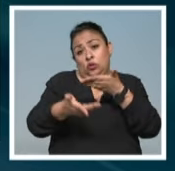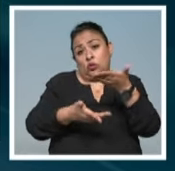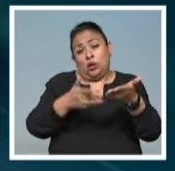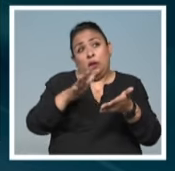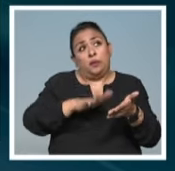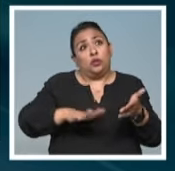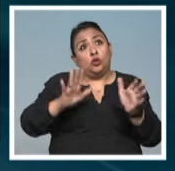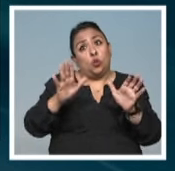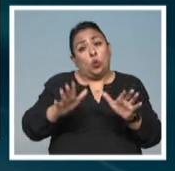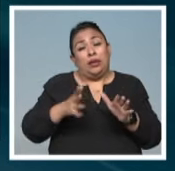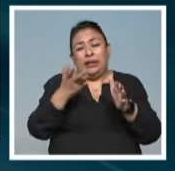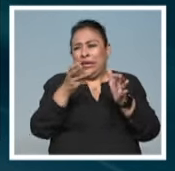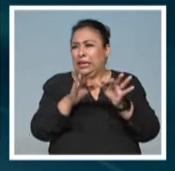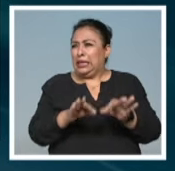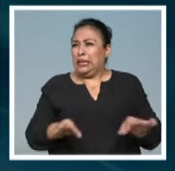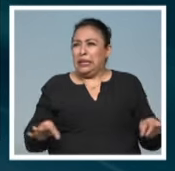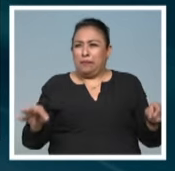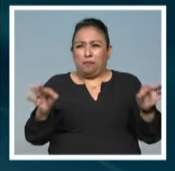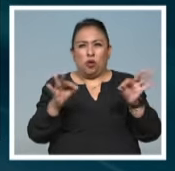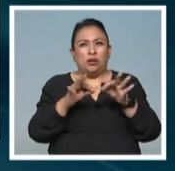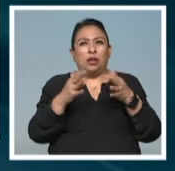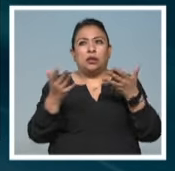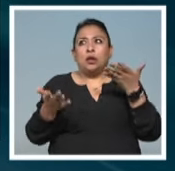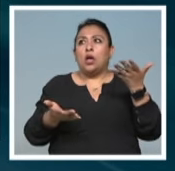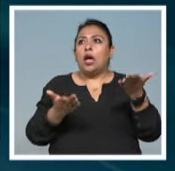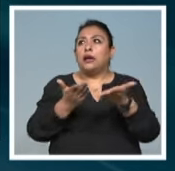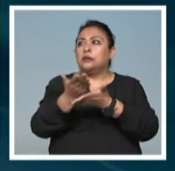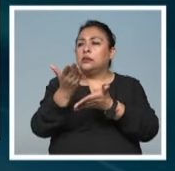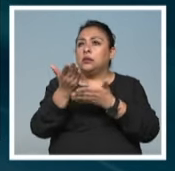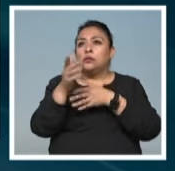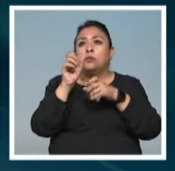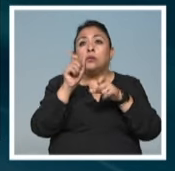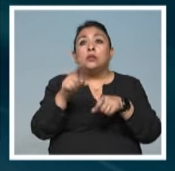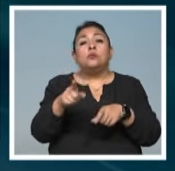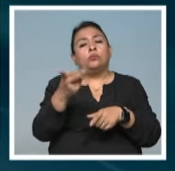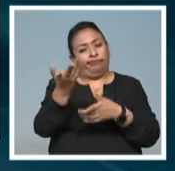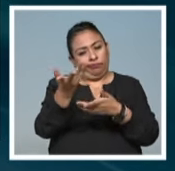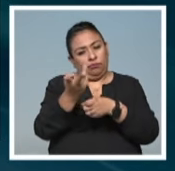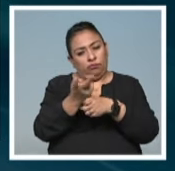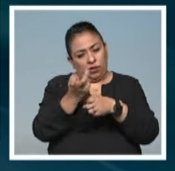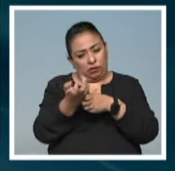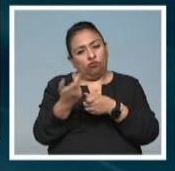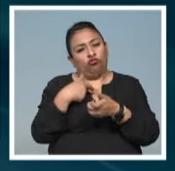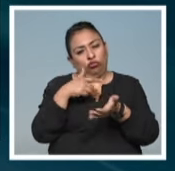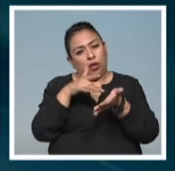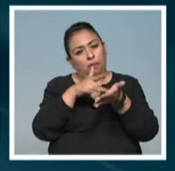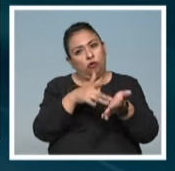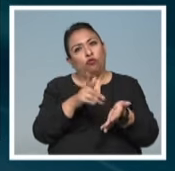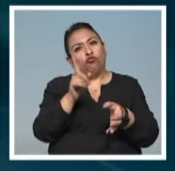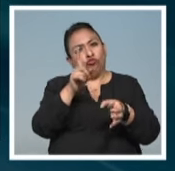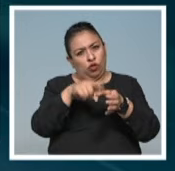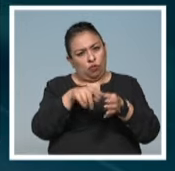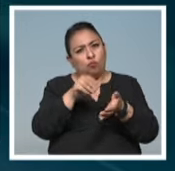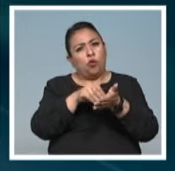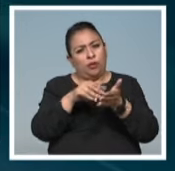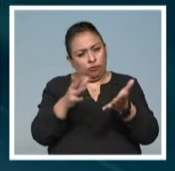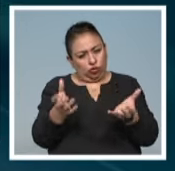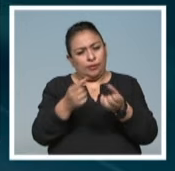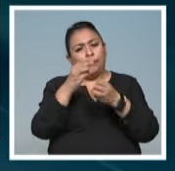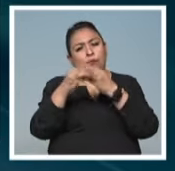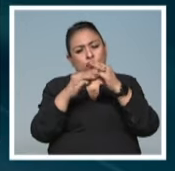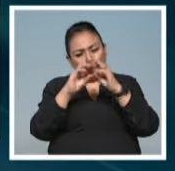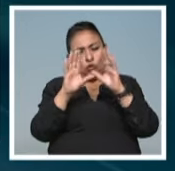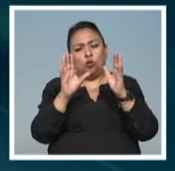al medio ambiente que son importantísimos, porque no tienen cómo acceder a los mismos, hasta la invitación a sumarnos, todavía podemos salvar nuestro